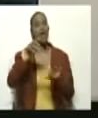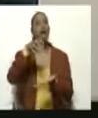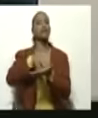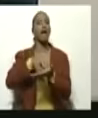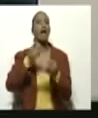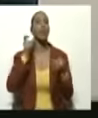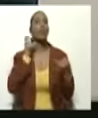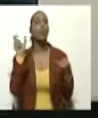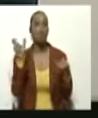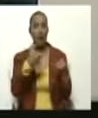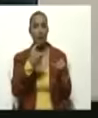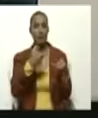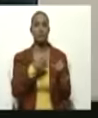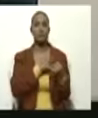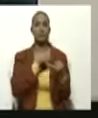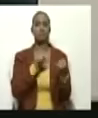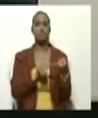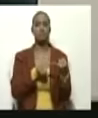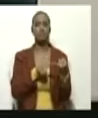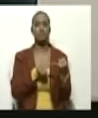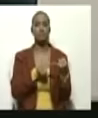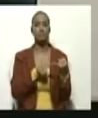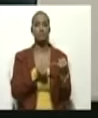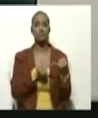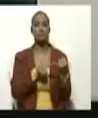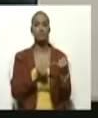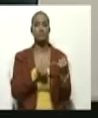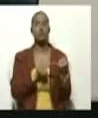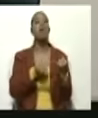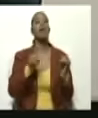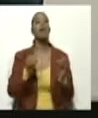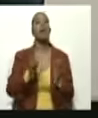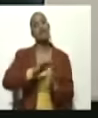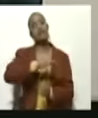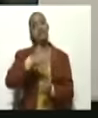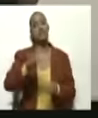Huarico, Estado Huarico, San Juan de los Morros.